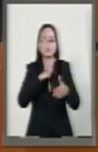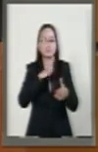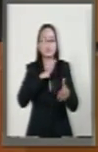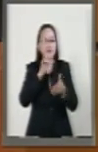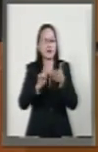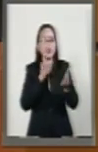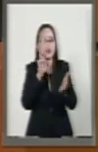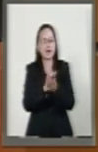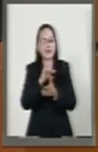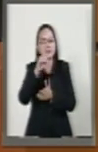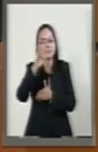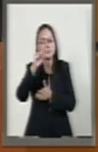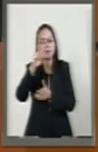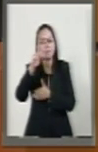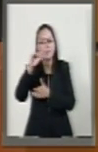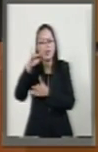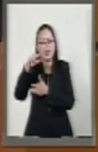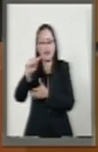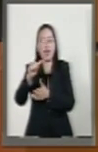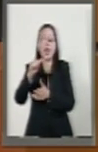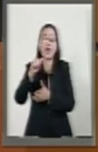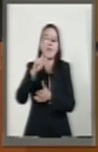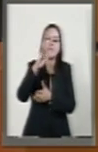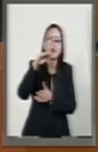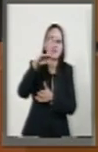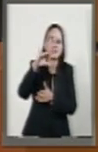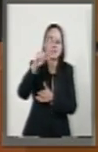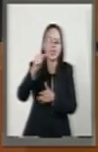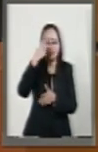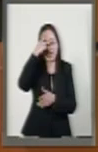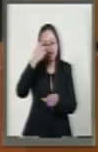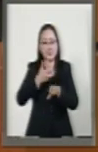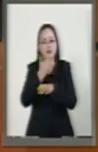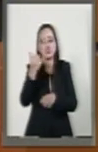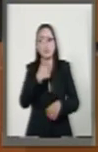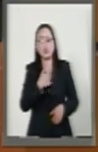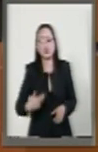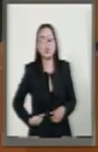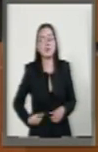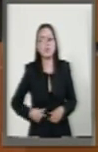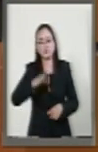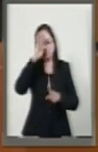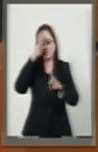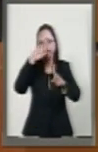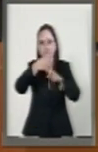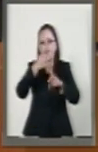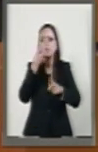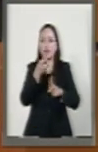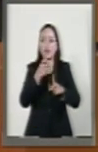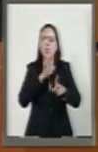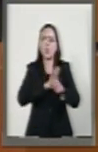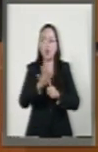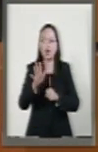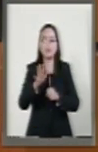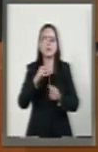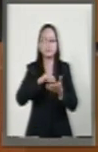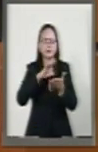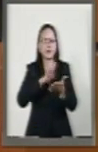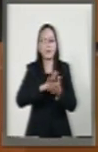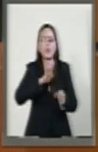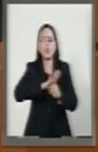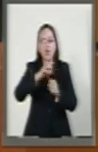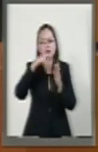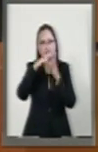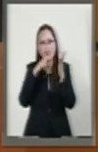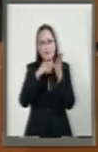disciplina financiera para entidades federativas y municipios. Que tiene como propósito establecer los criterios